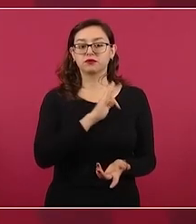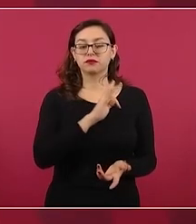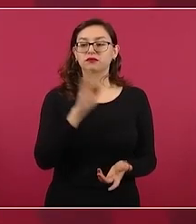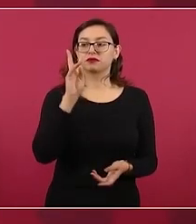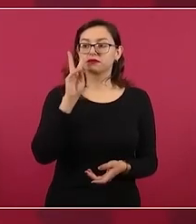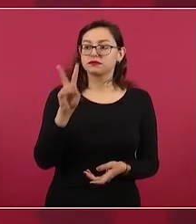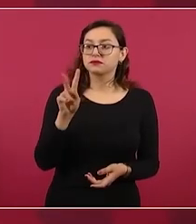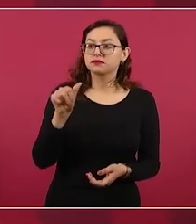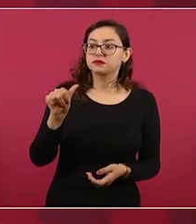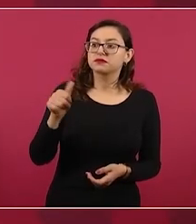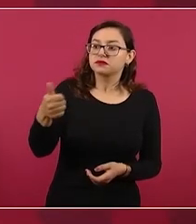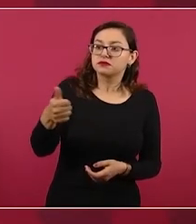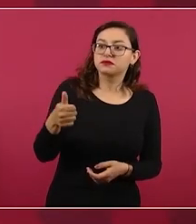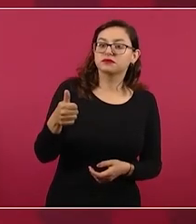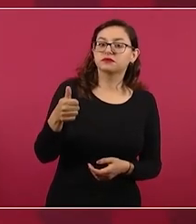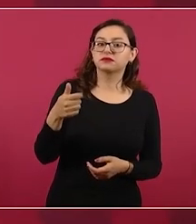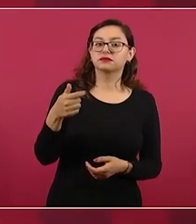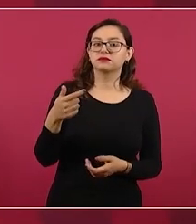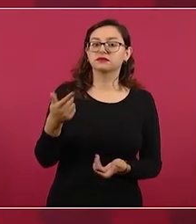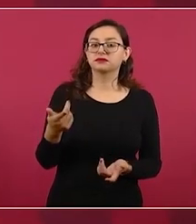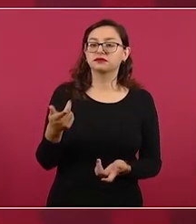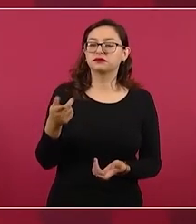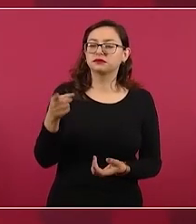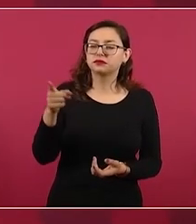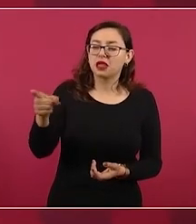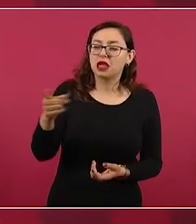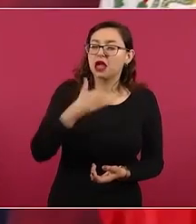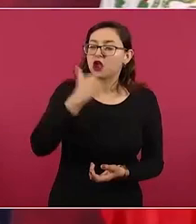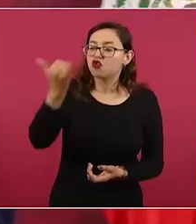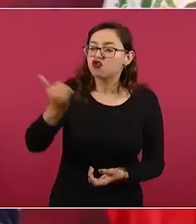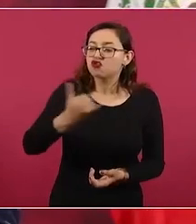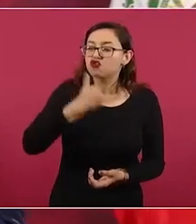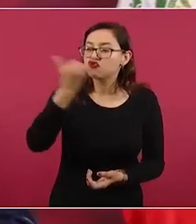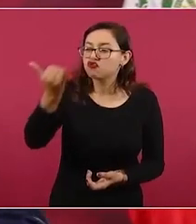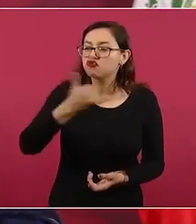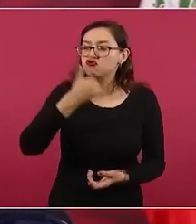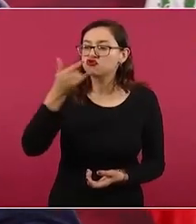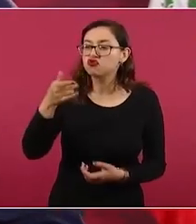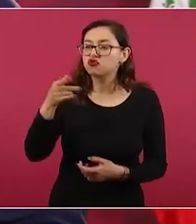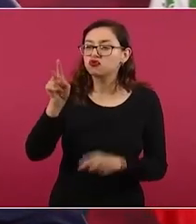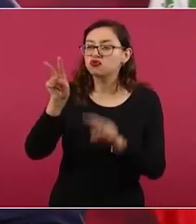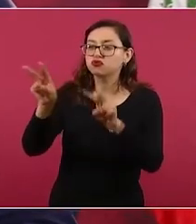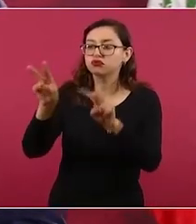la paja en el ojo ajeno y no la viga en el propio.